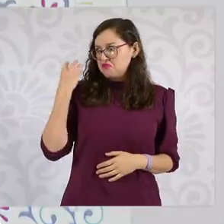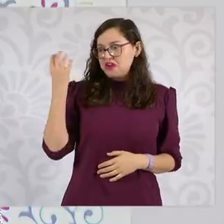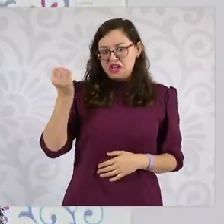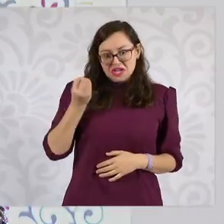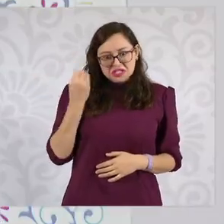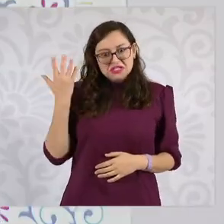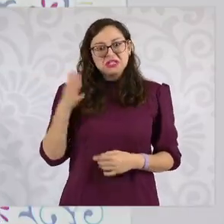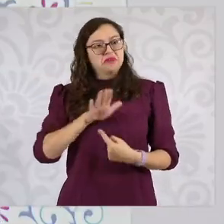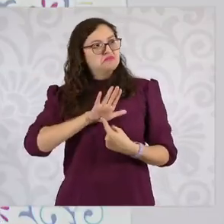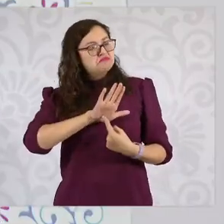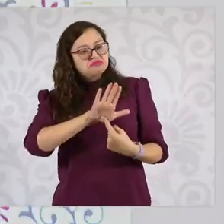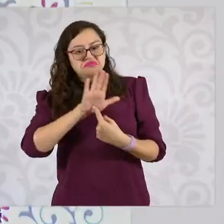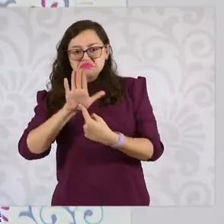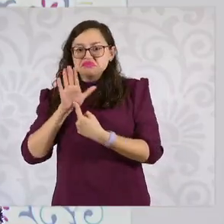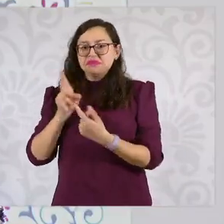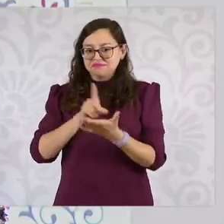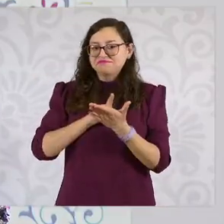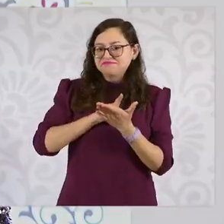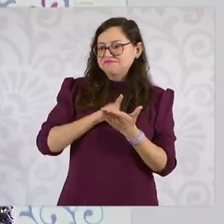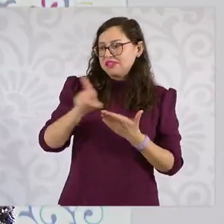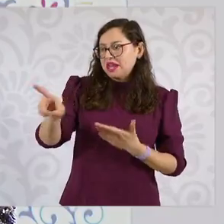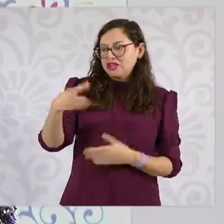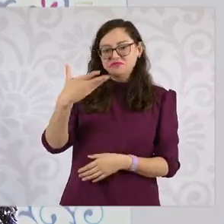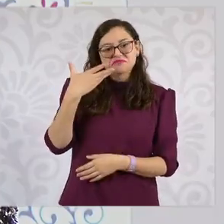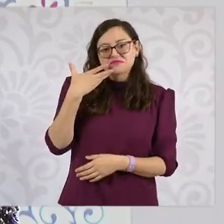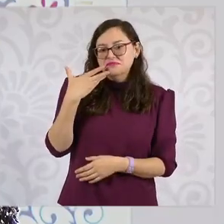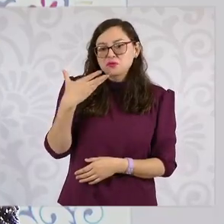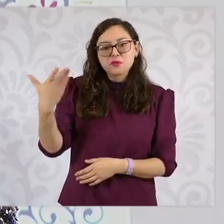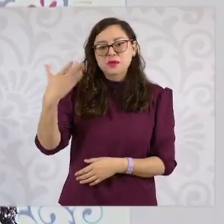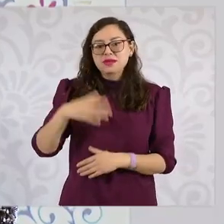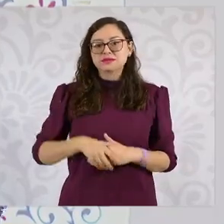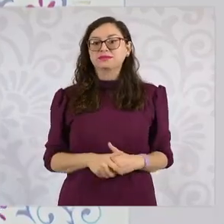hacer conferencias y nosotros…